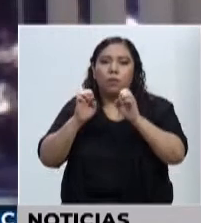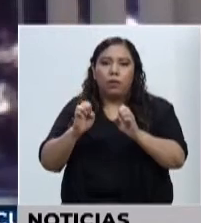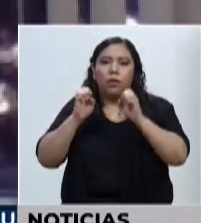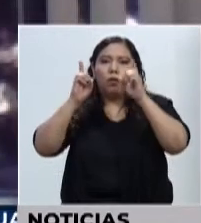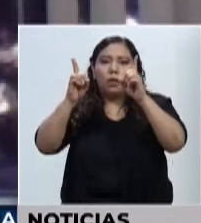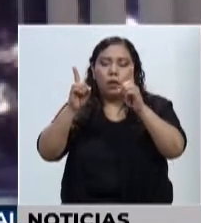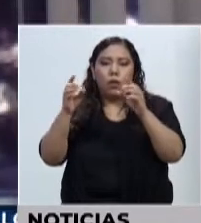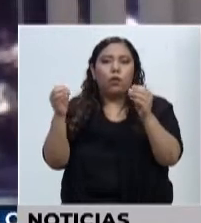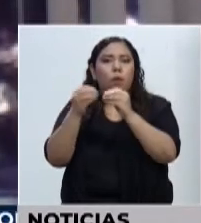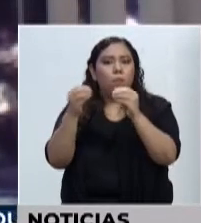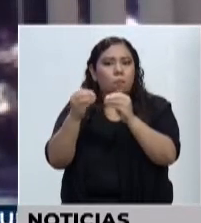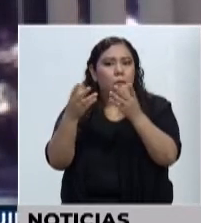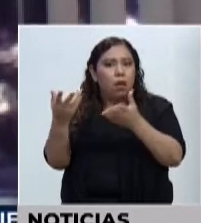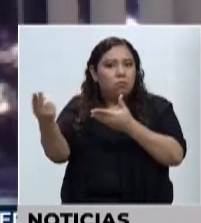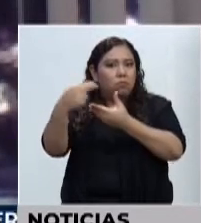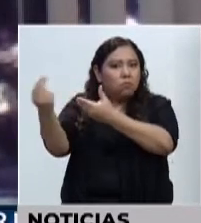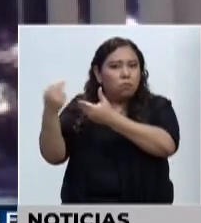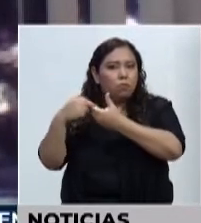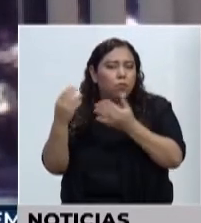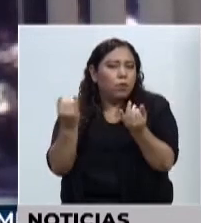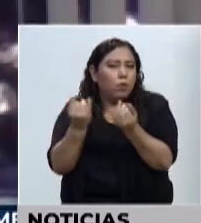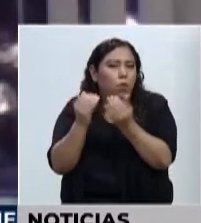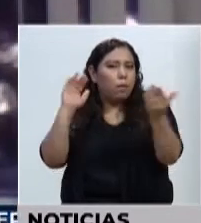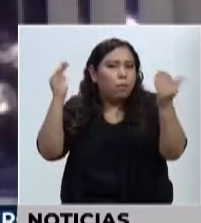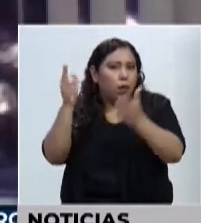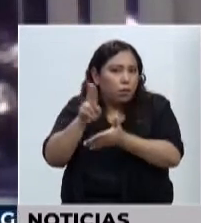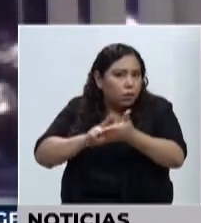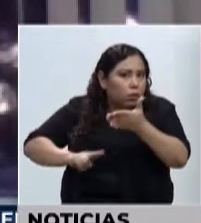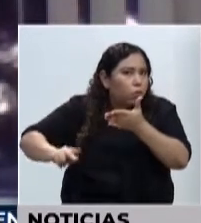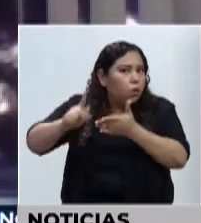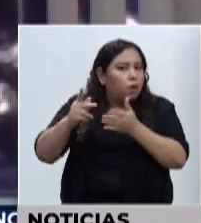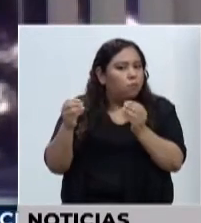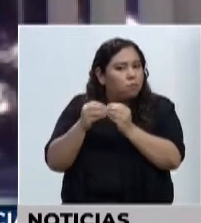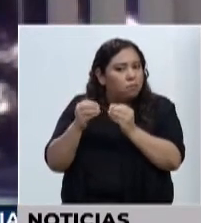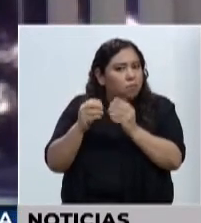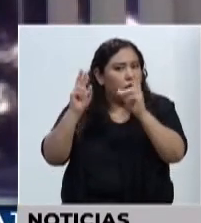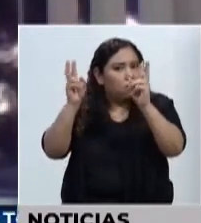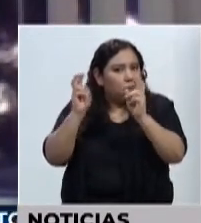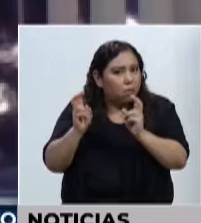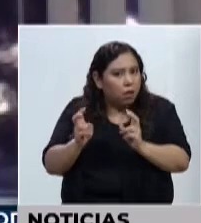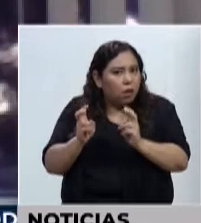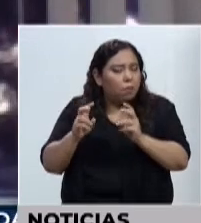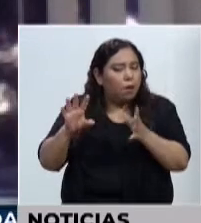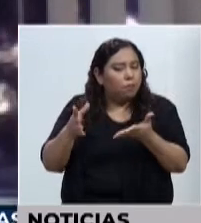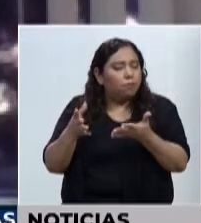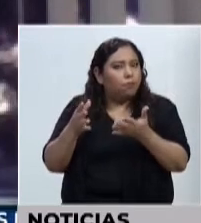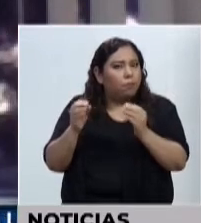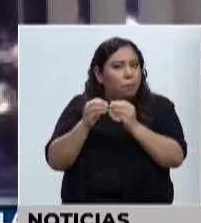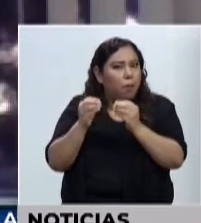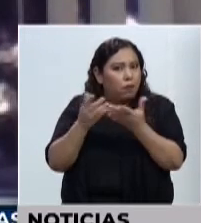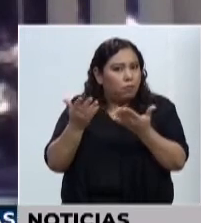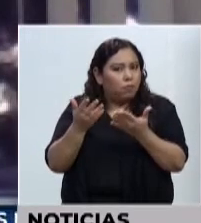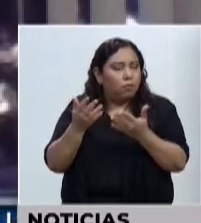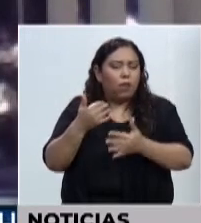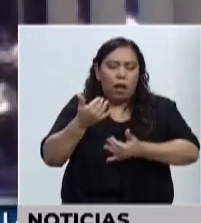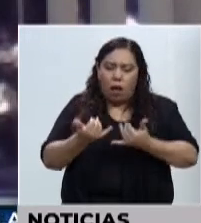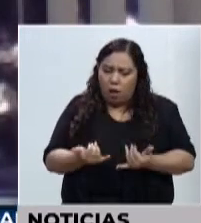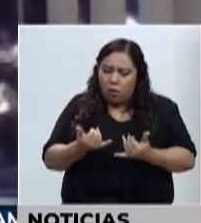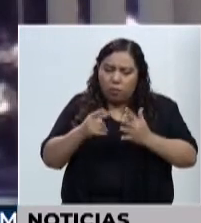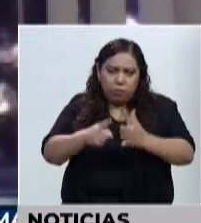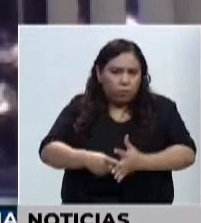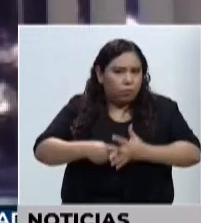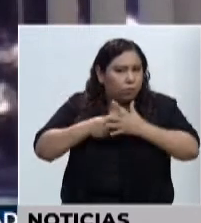académica más amplia y más rica en contenidos. Este es un proceso que estamos iniciando,